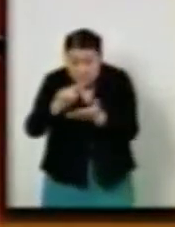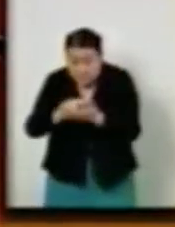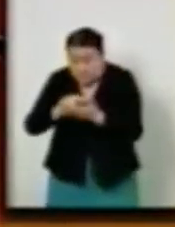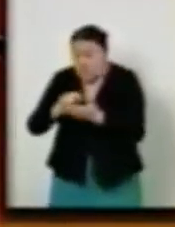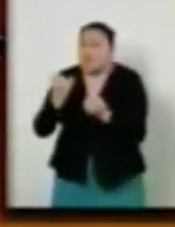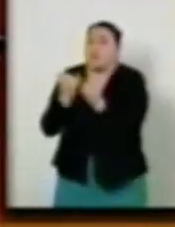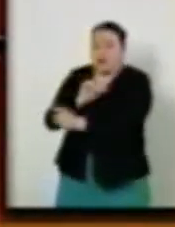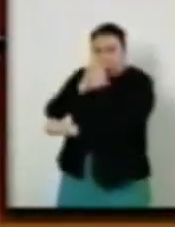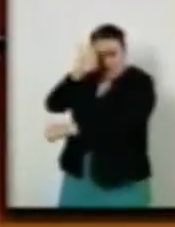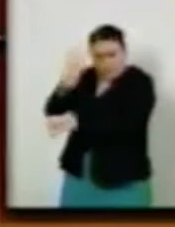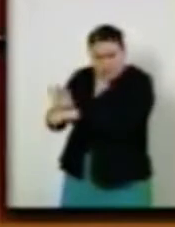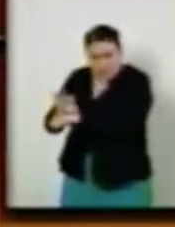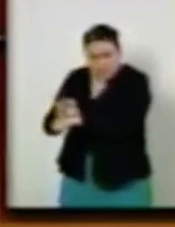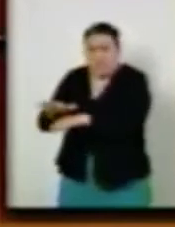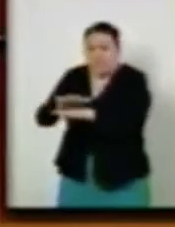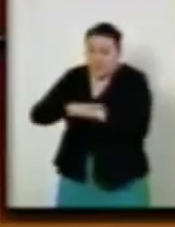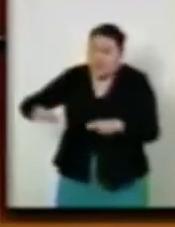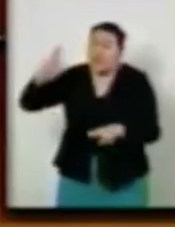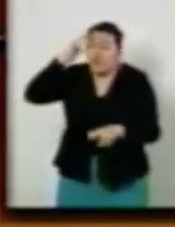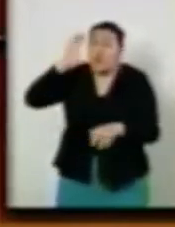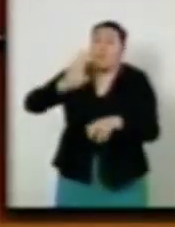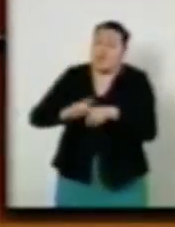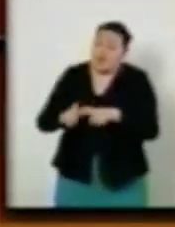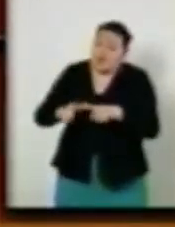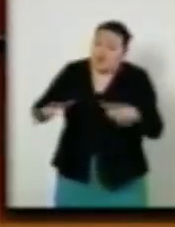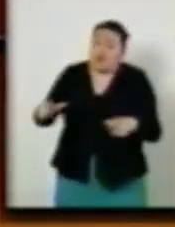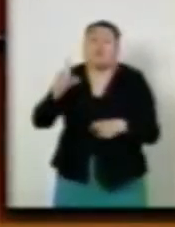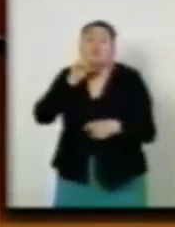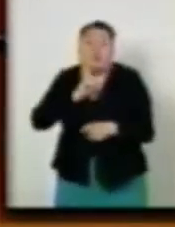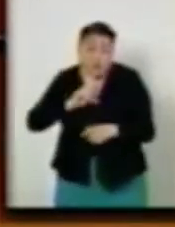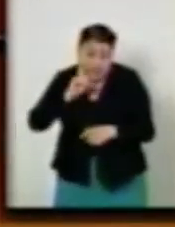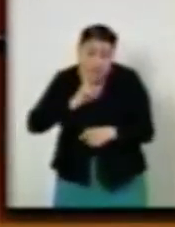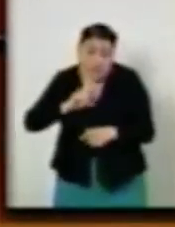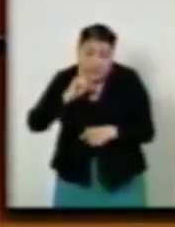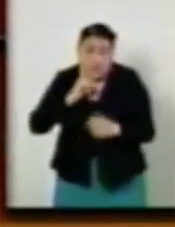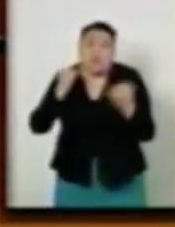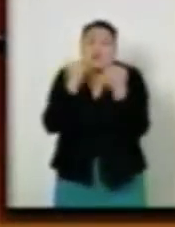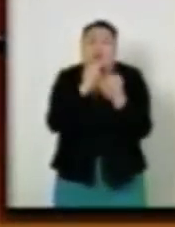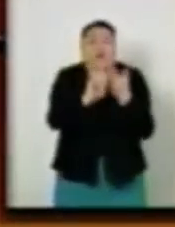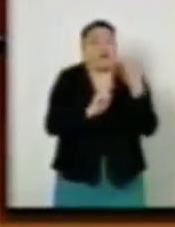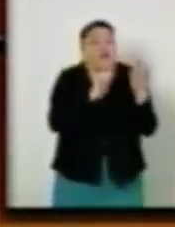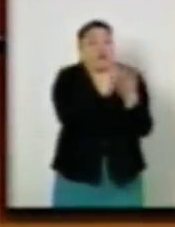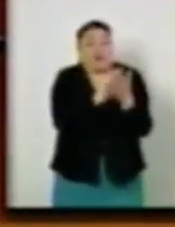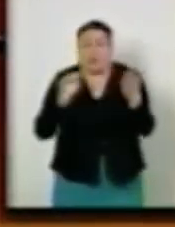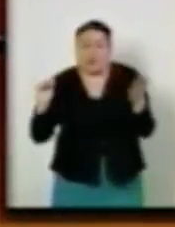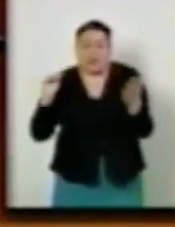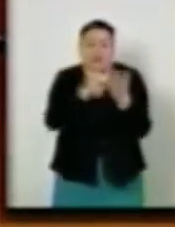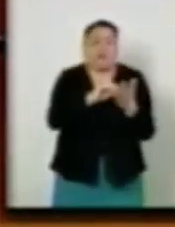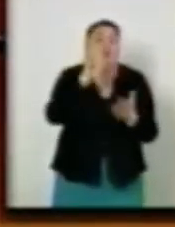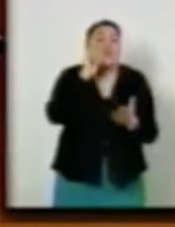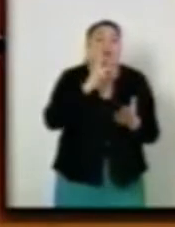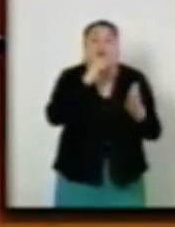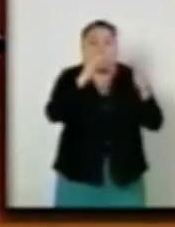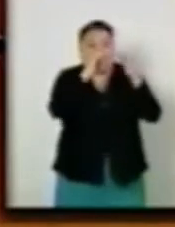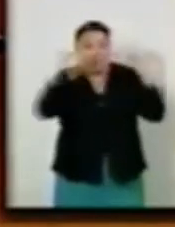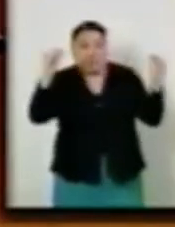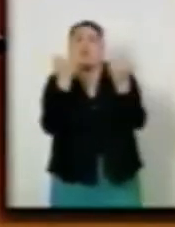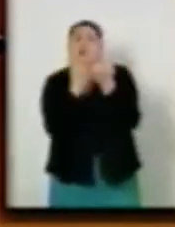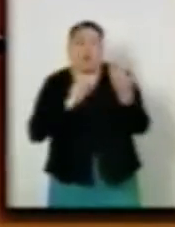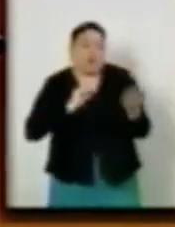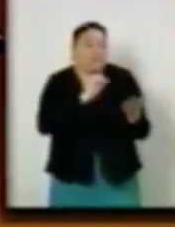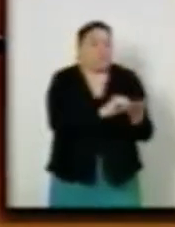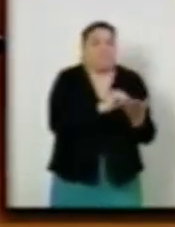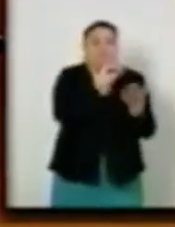que en su gran mayoría son mujeres migrantes, y es necesario insertar en la ley de igualdad de género y de protección, a resumidas